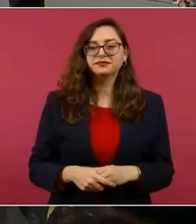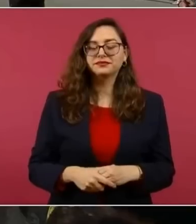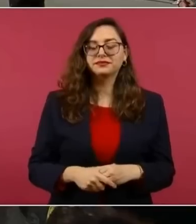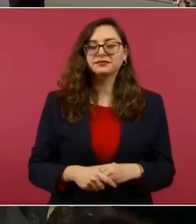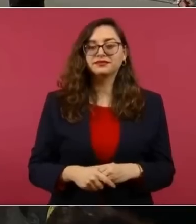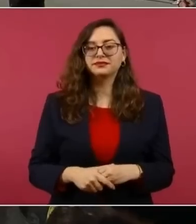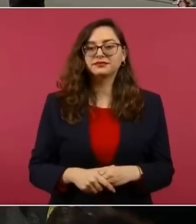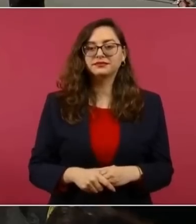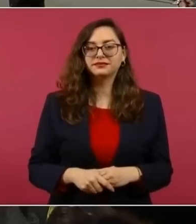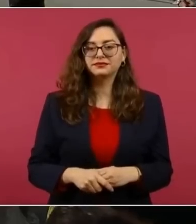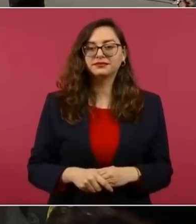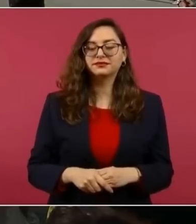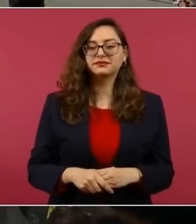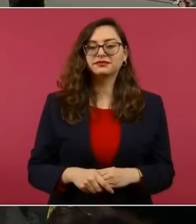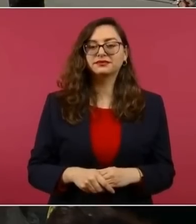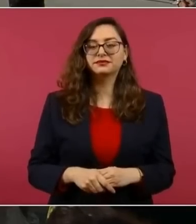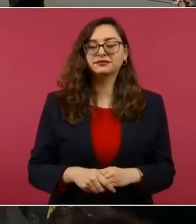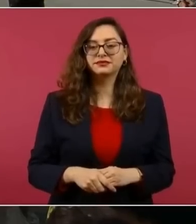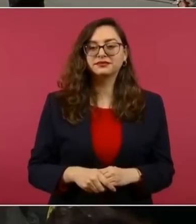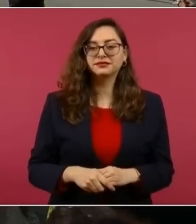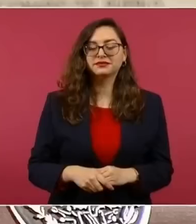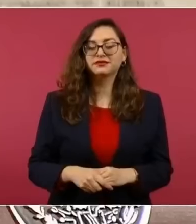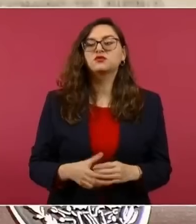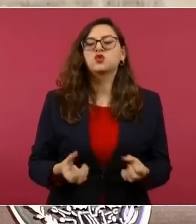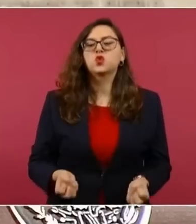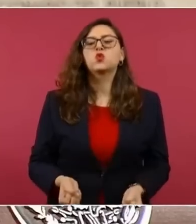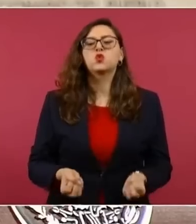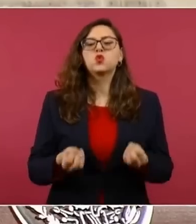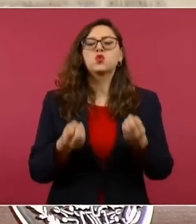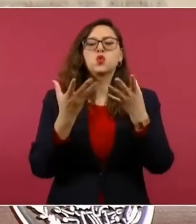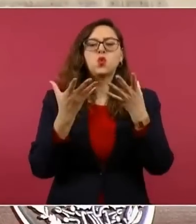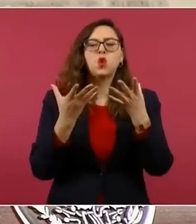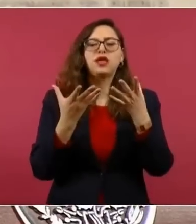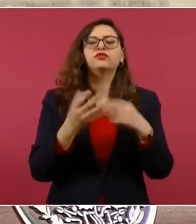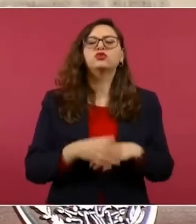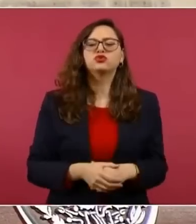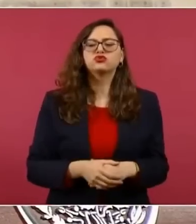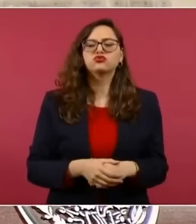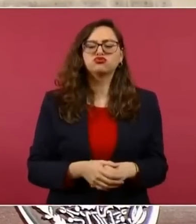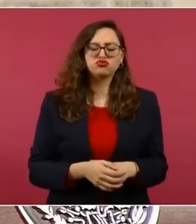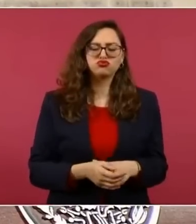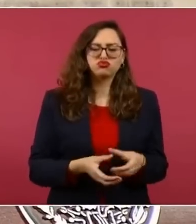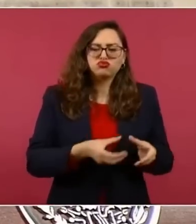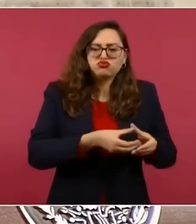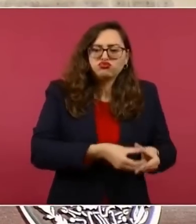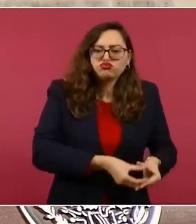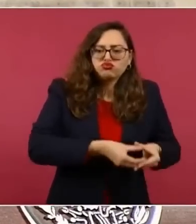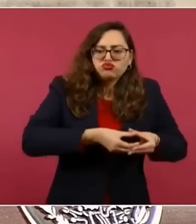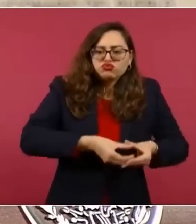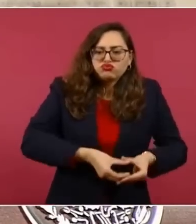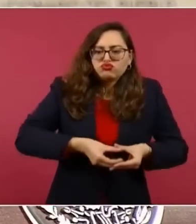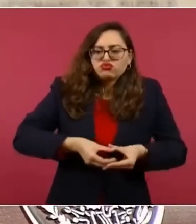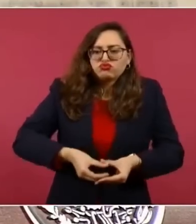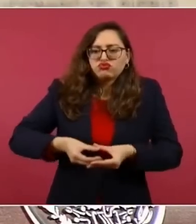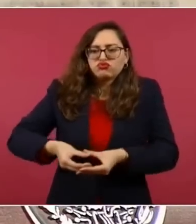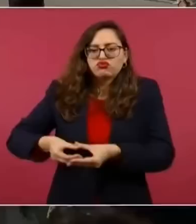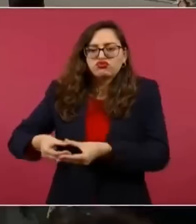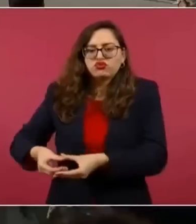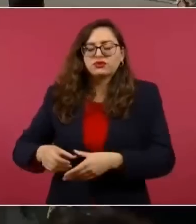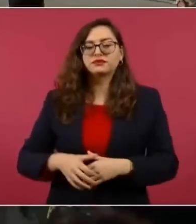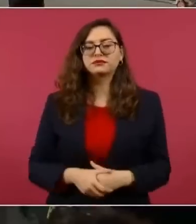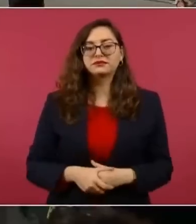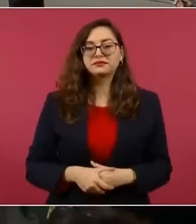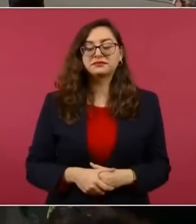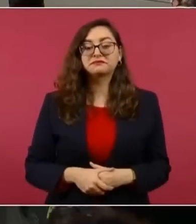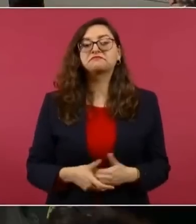Entonces, un millón de dólares. ¿Cuántos billetes de 100 son? 10 mil. 10